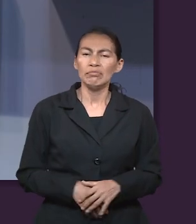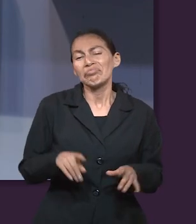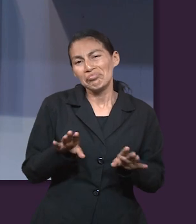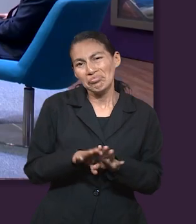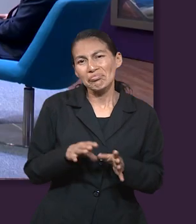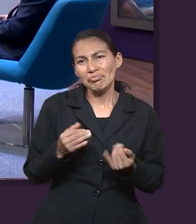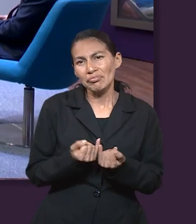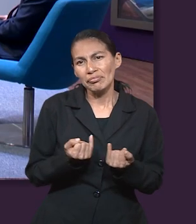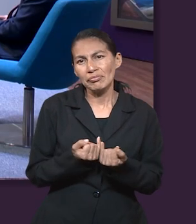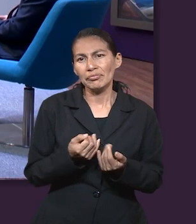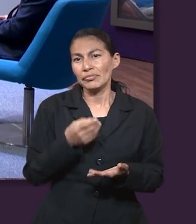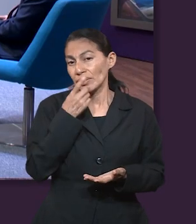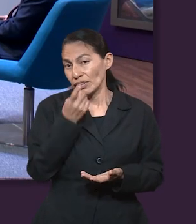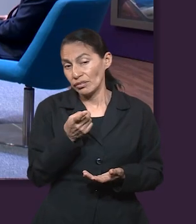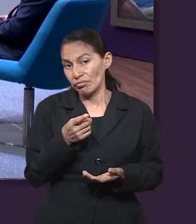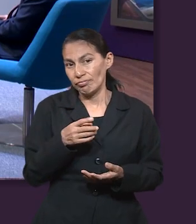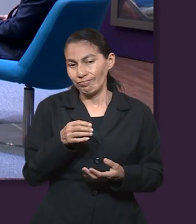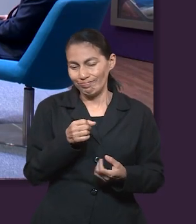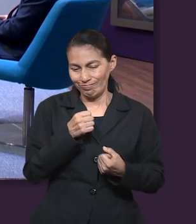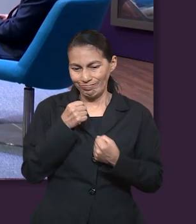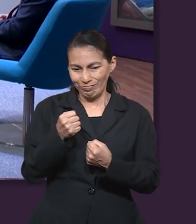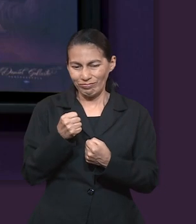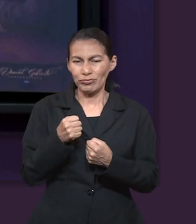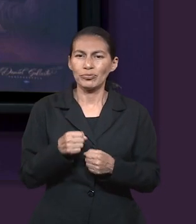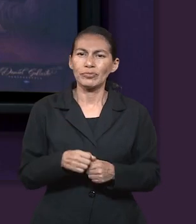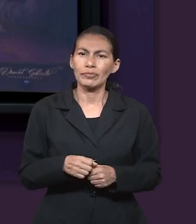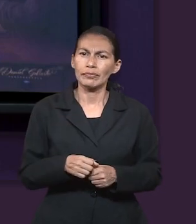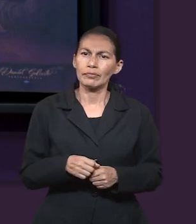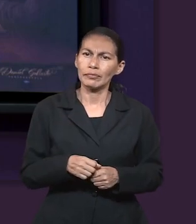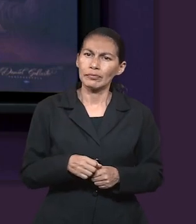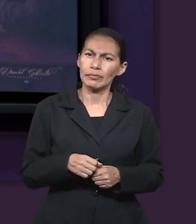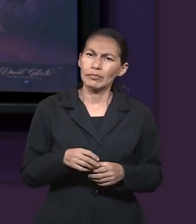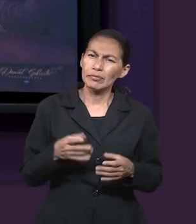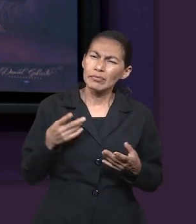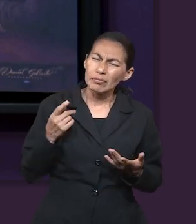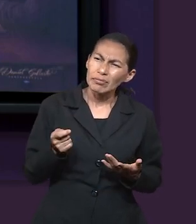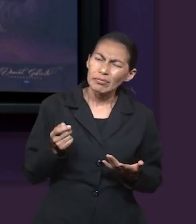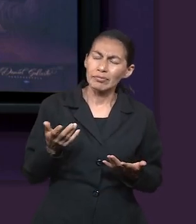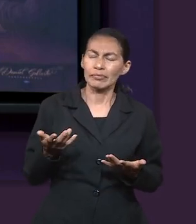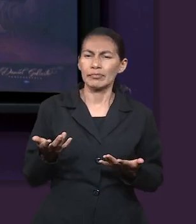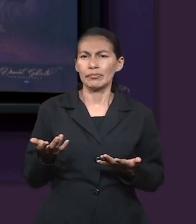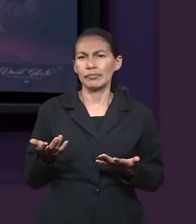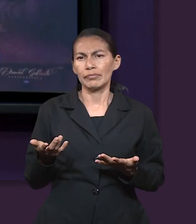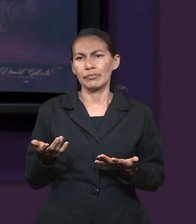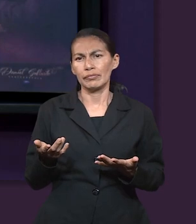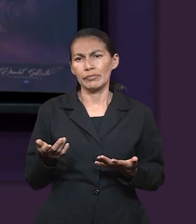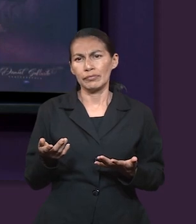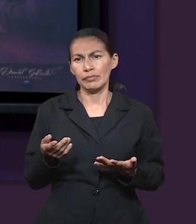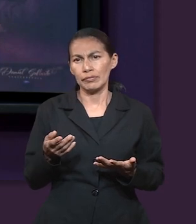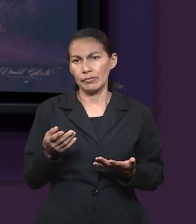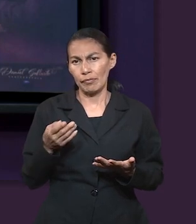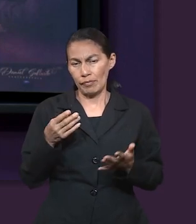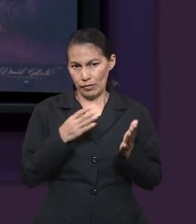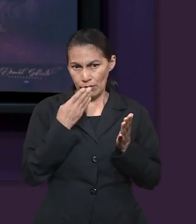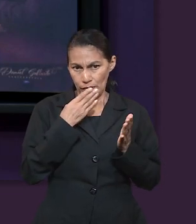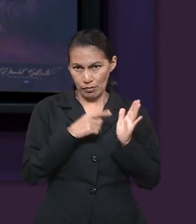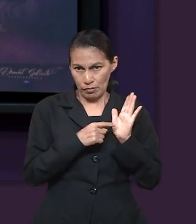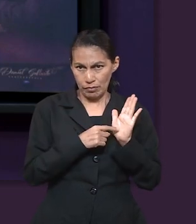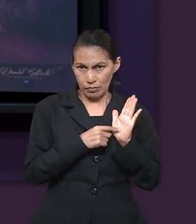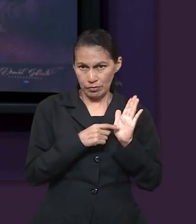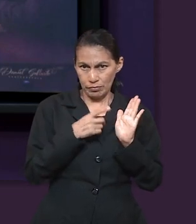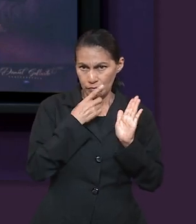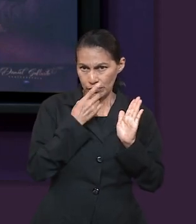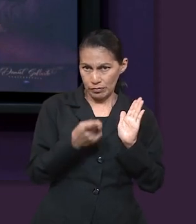También creo que es, pues claramente son palabras muy bonitas, de reafirmación, y afirmación, o sea, en